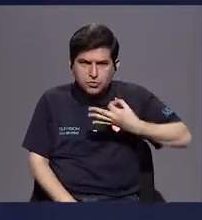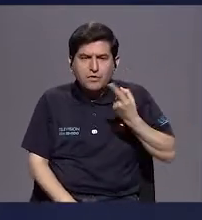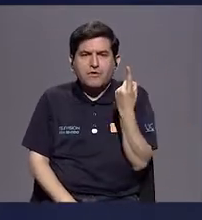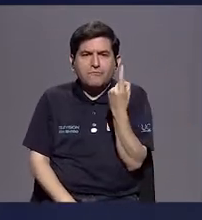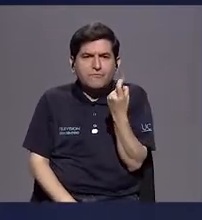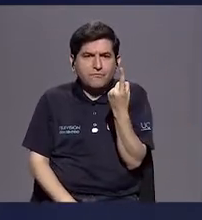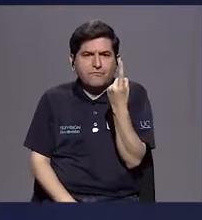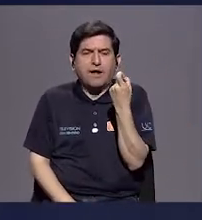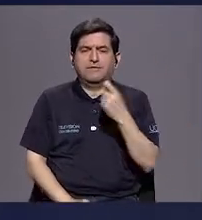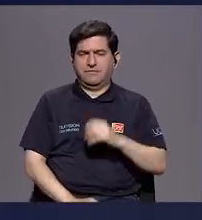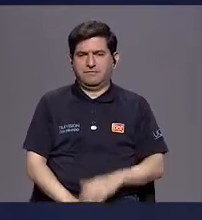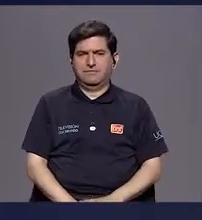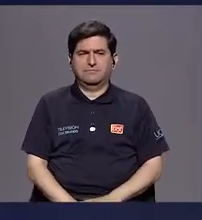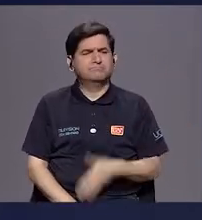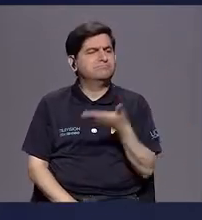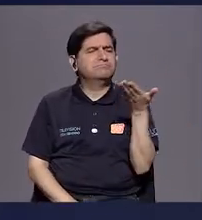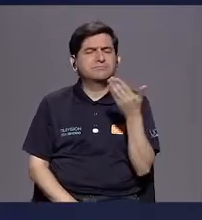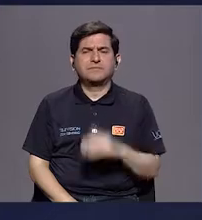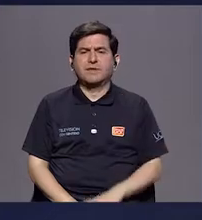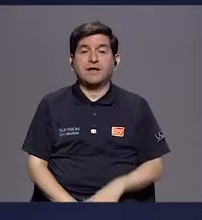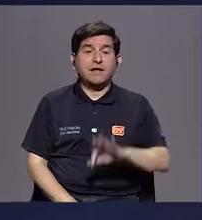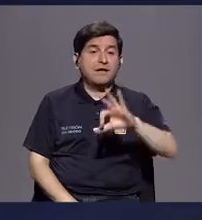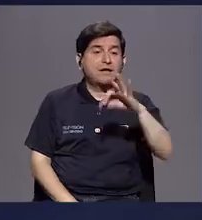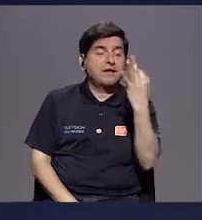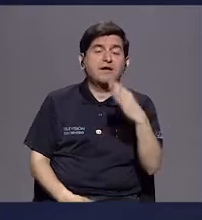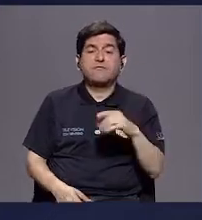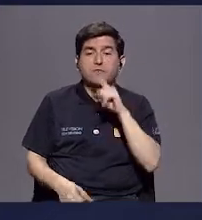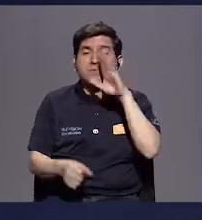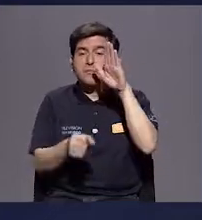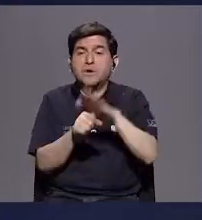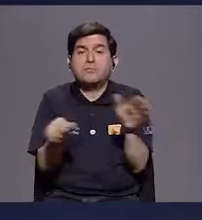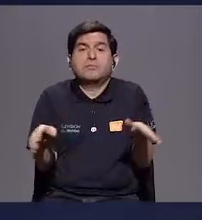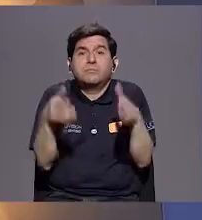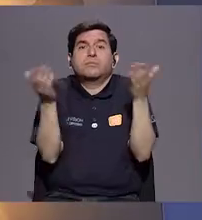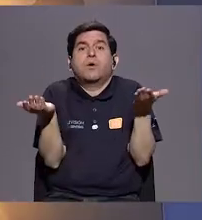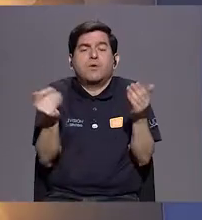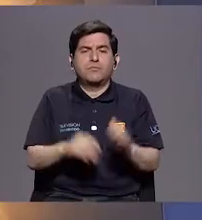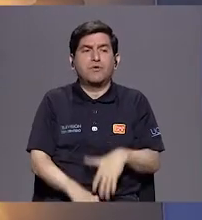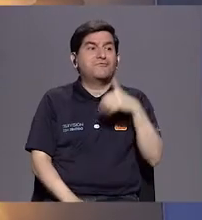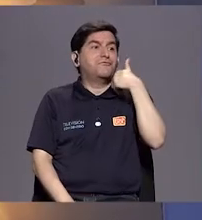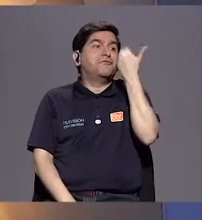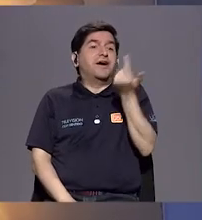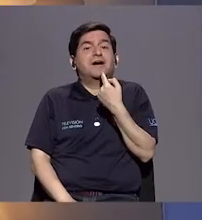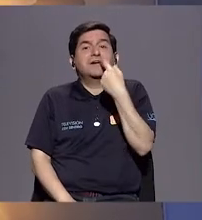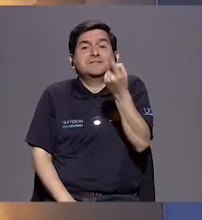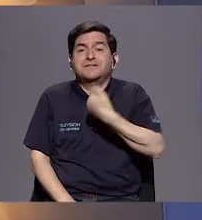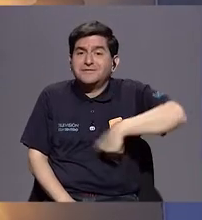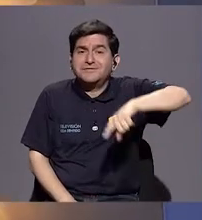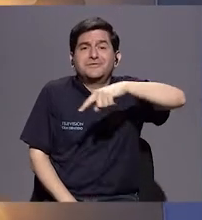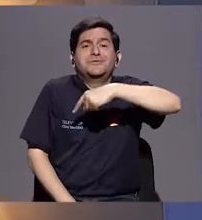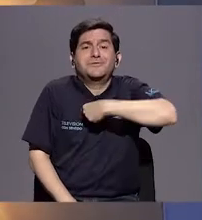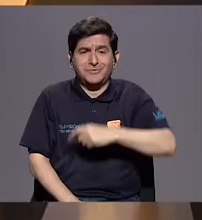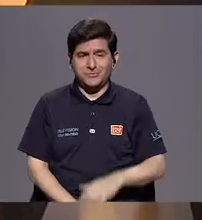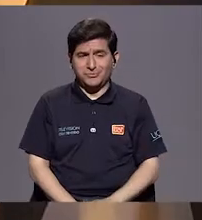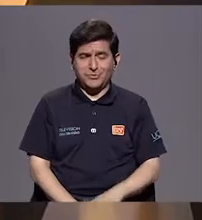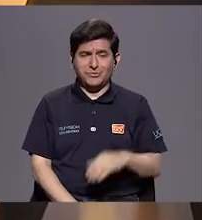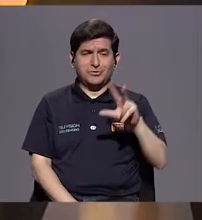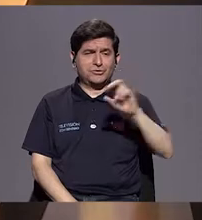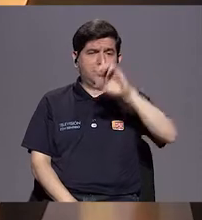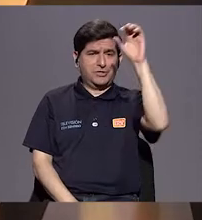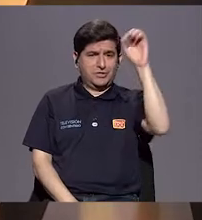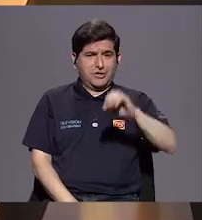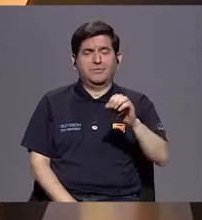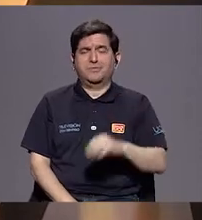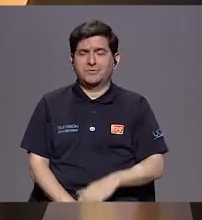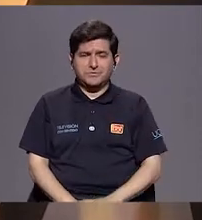que falta un poco del cómo vamos a alcanzar eso, ¿verdad? Porque es muy fácil decir que vamos a tener 30